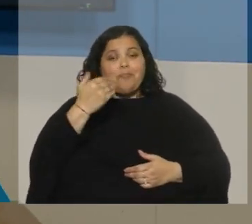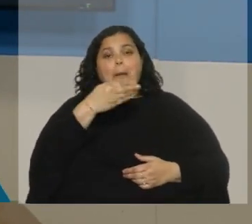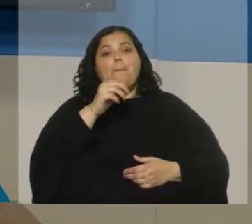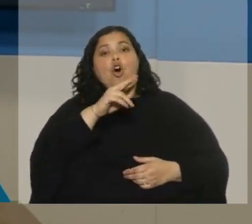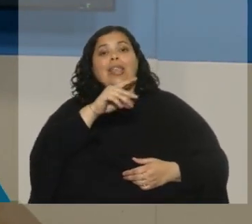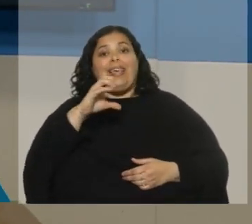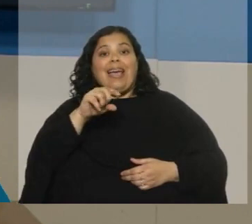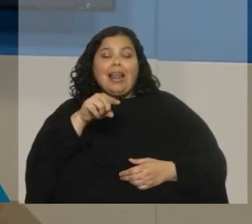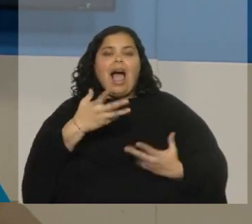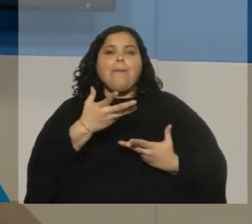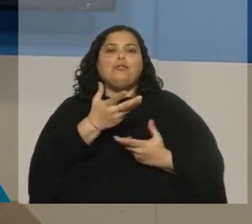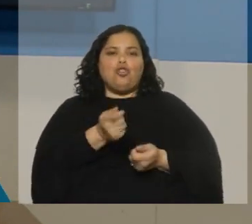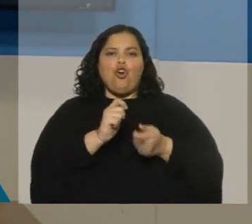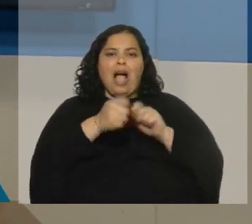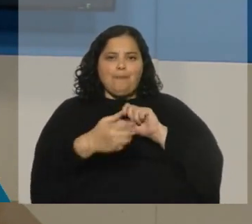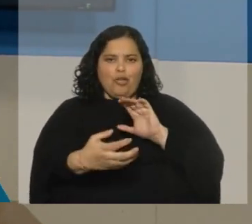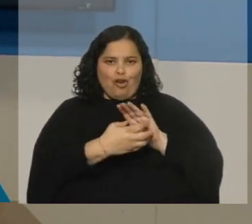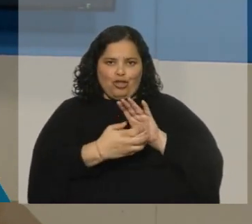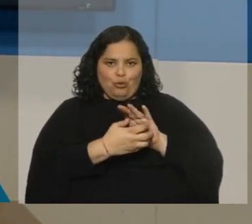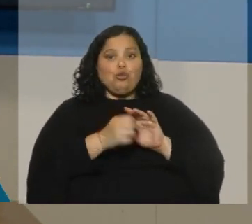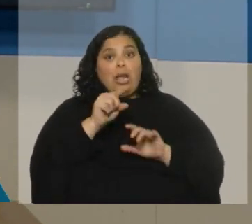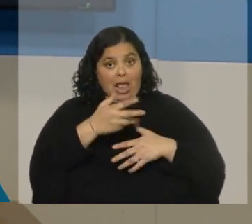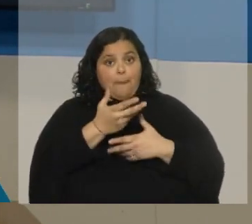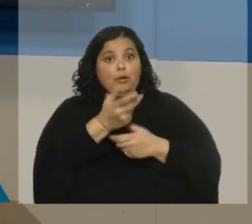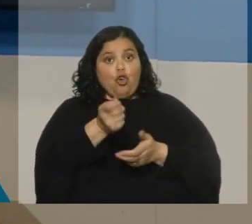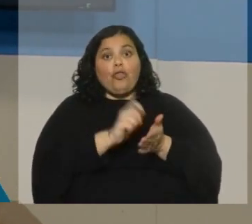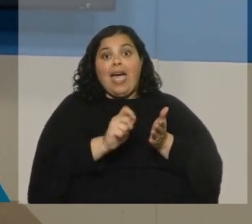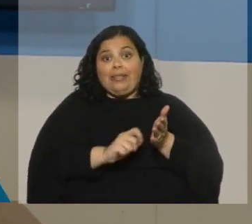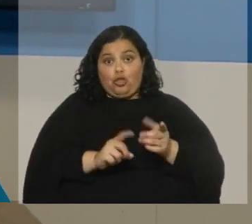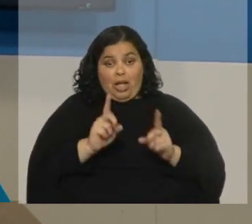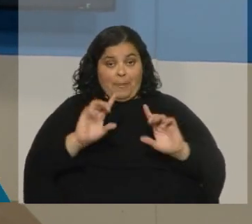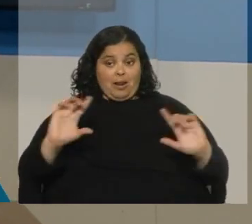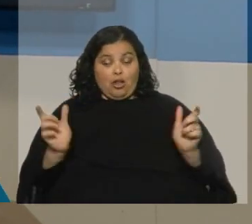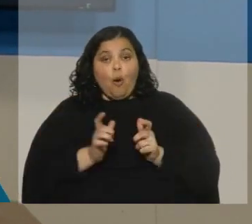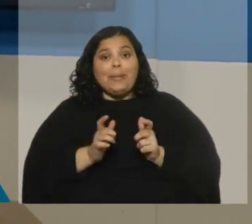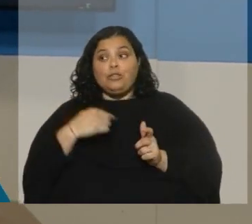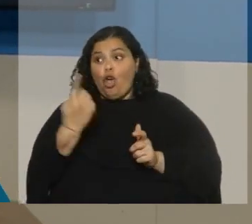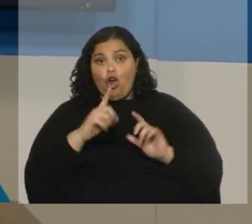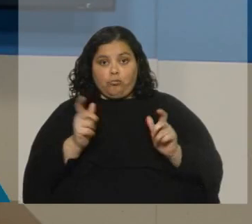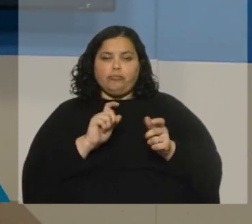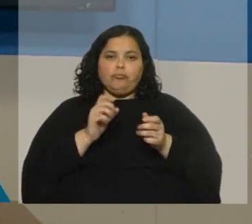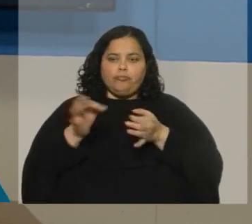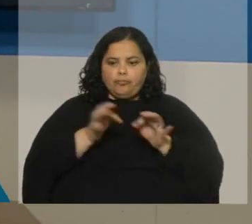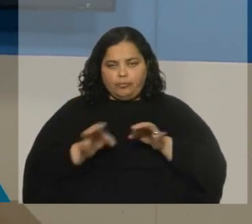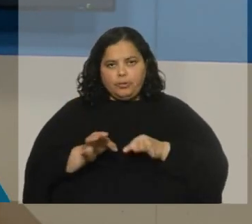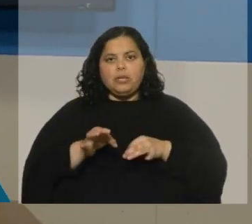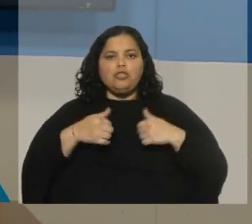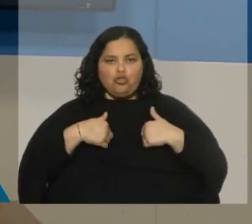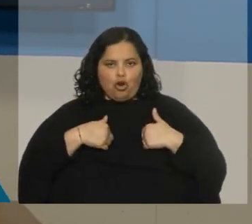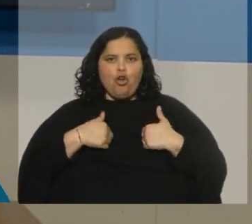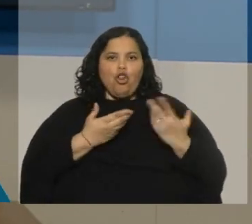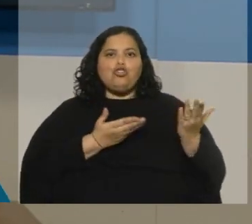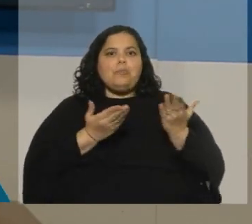el cambio de constitución, apoyó el texto que surgió de la Convención Constitucional. Yo quiero invitarlos a compartir,